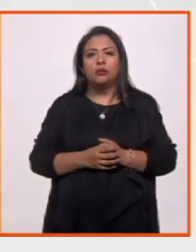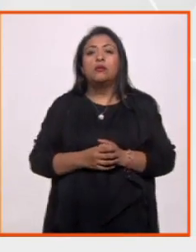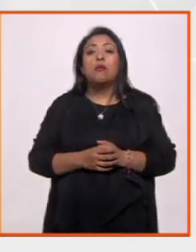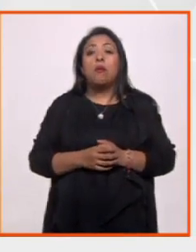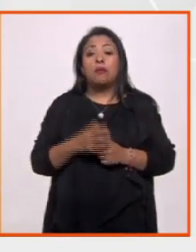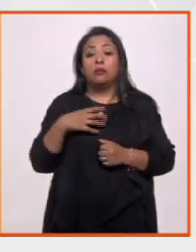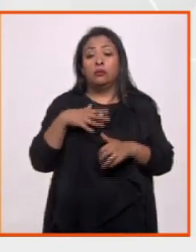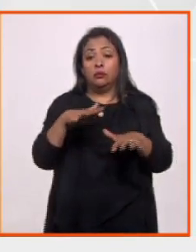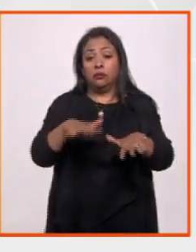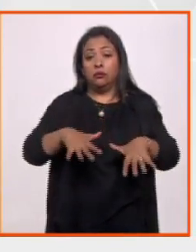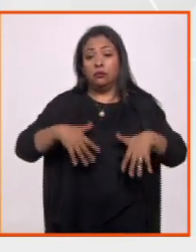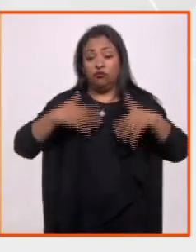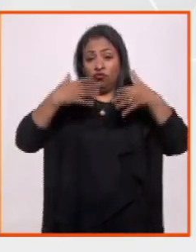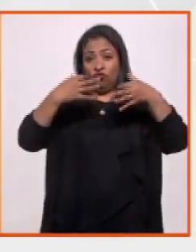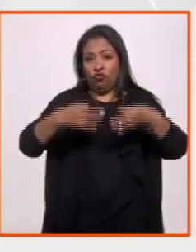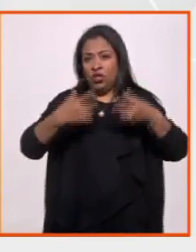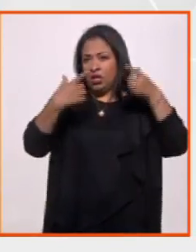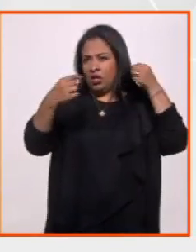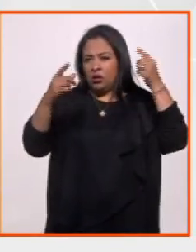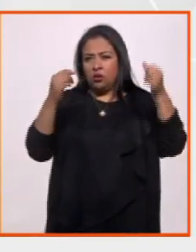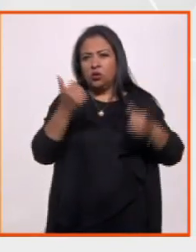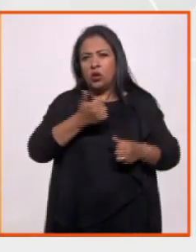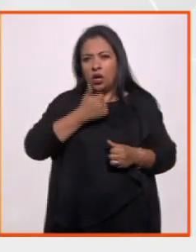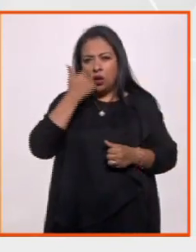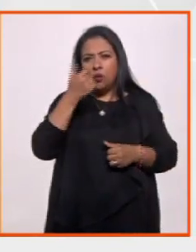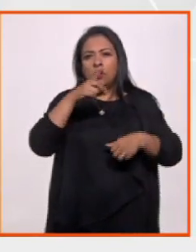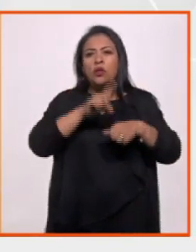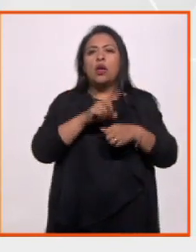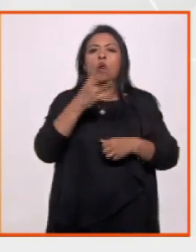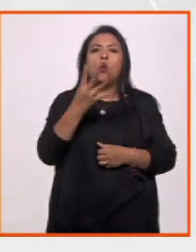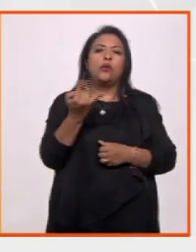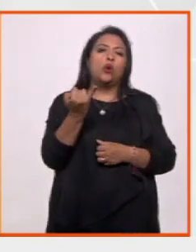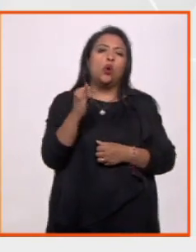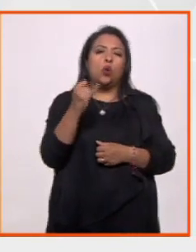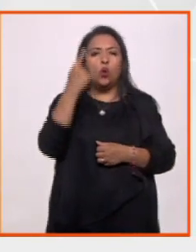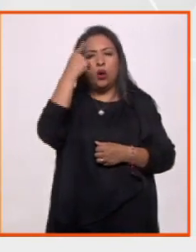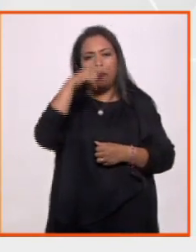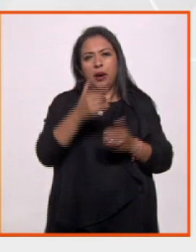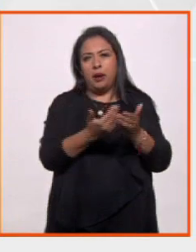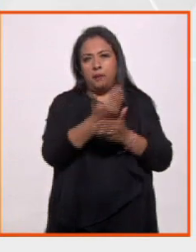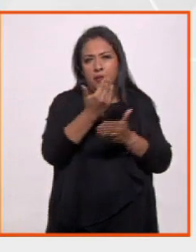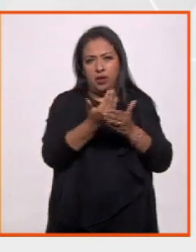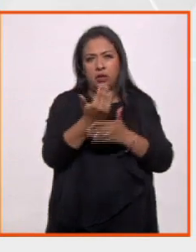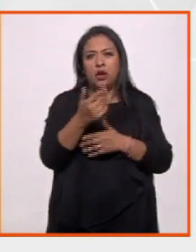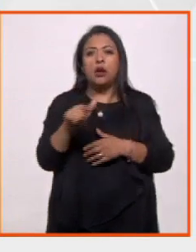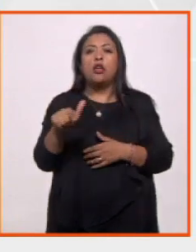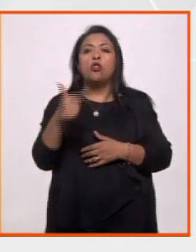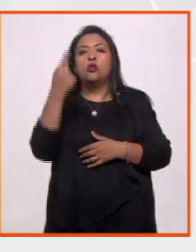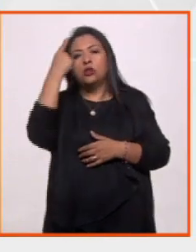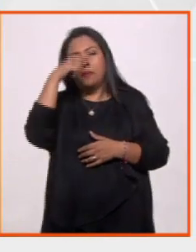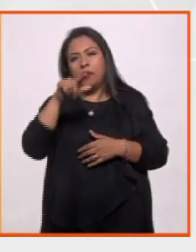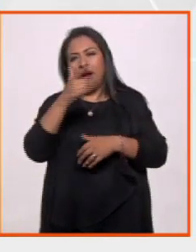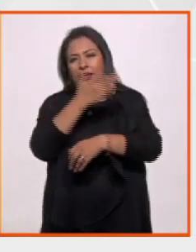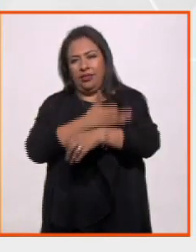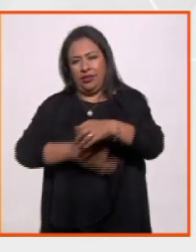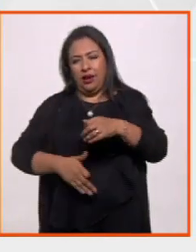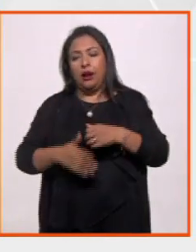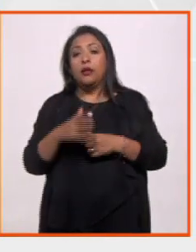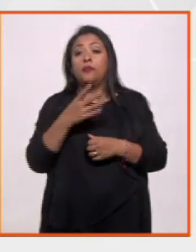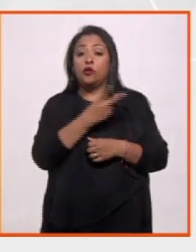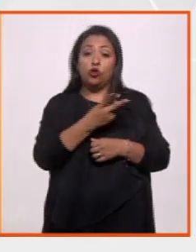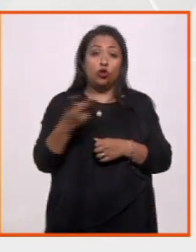La ceremonia oficial de graduación de los estudiantes será el 4 de julio para el turno matutino y el 12 para el vespertino,